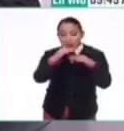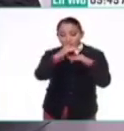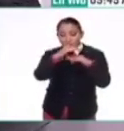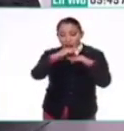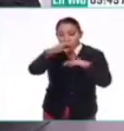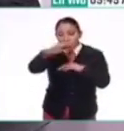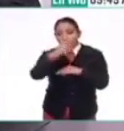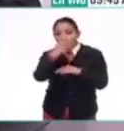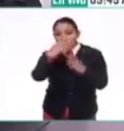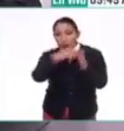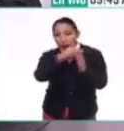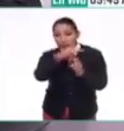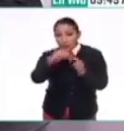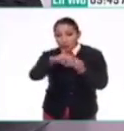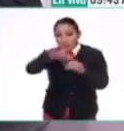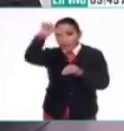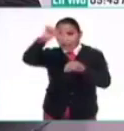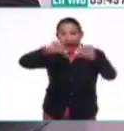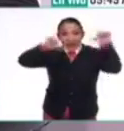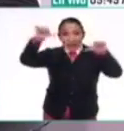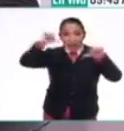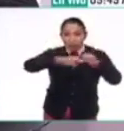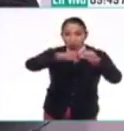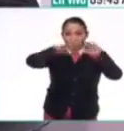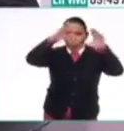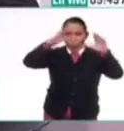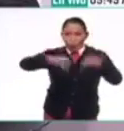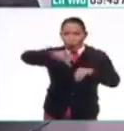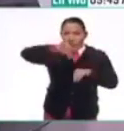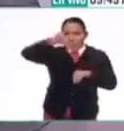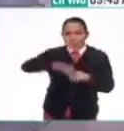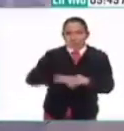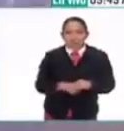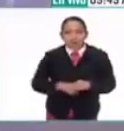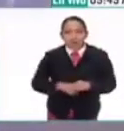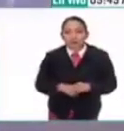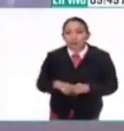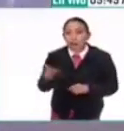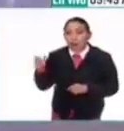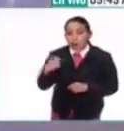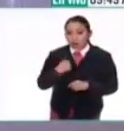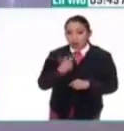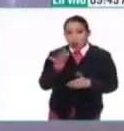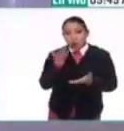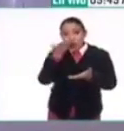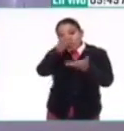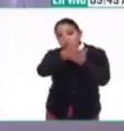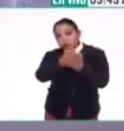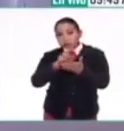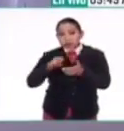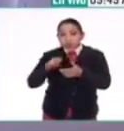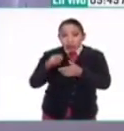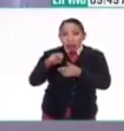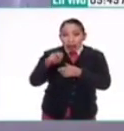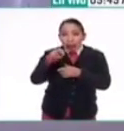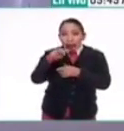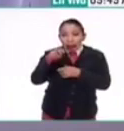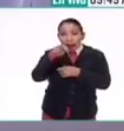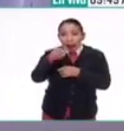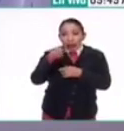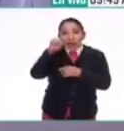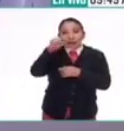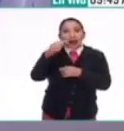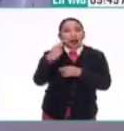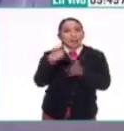cota de 4 mil metros, lo que ya consideramos alta montaña. Cuando a mí me tocó subir allá